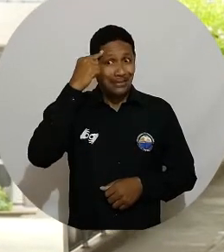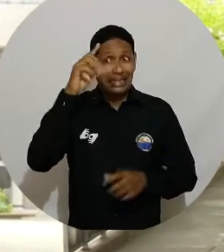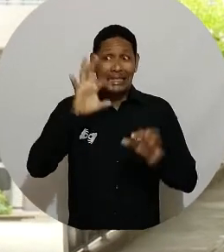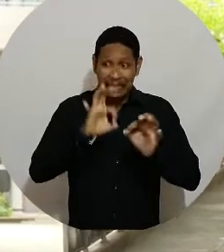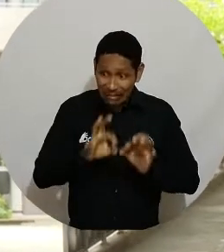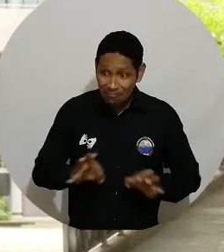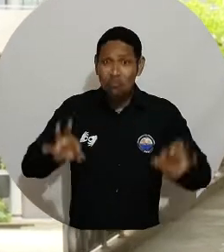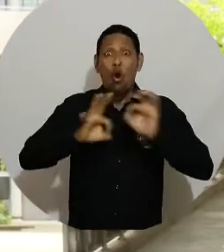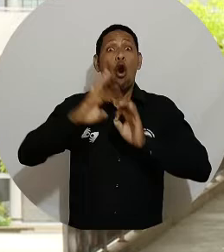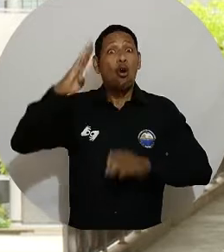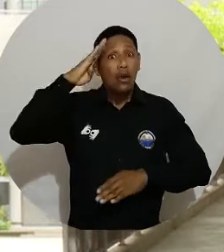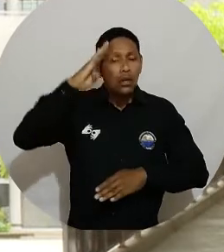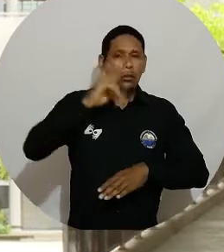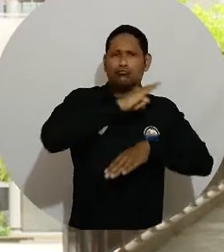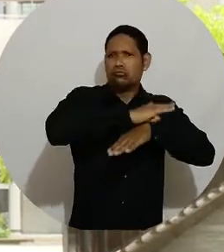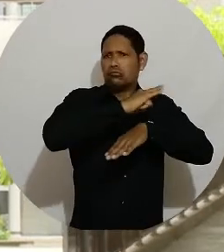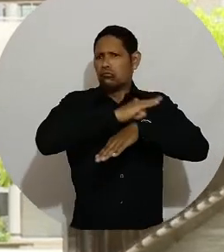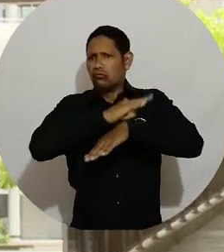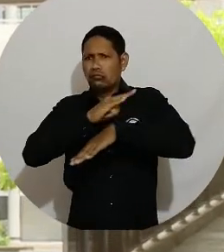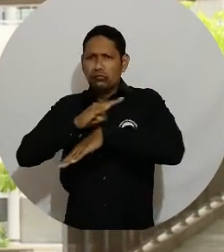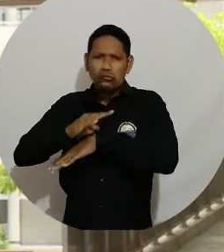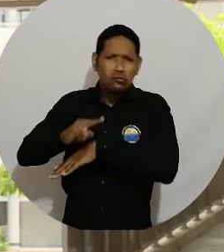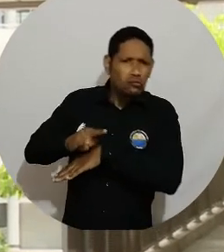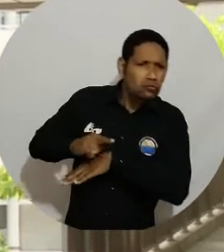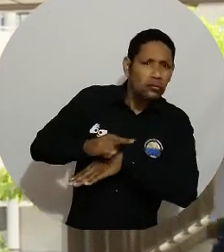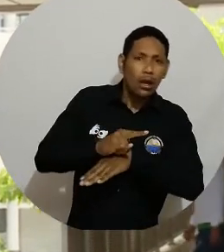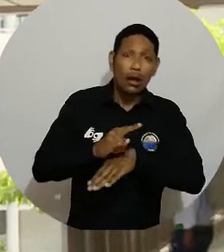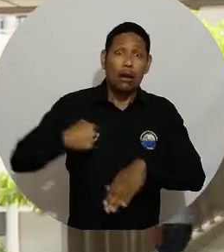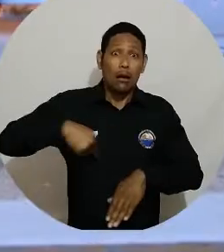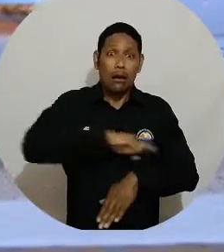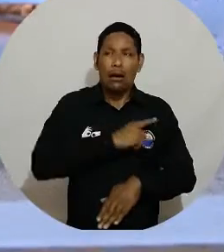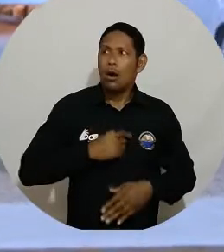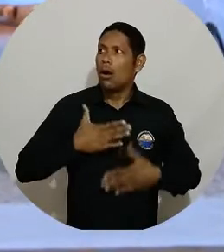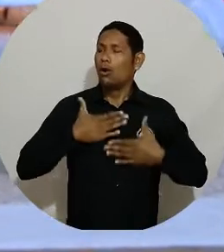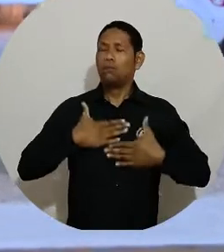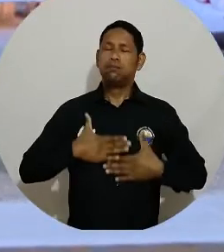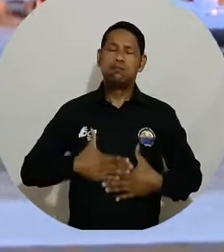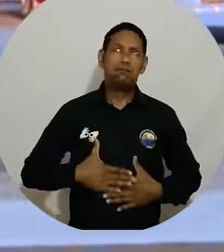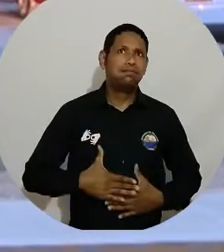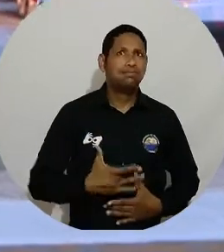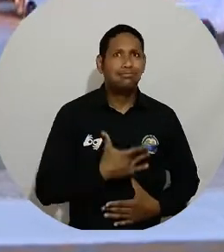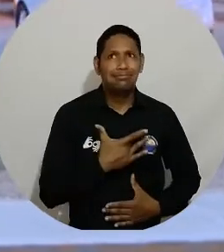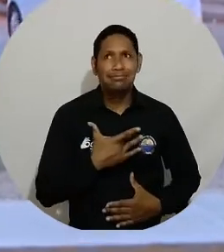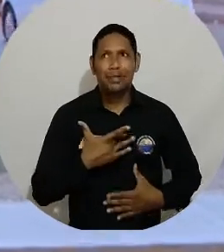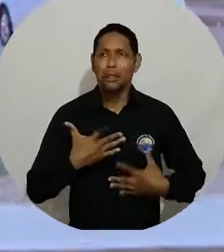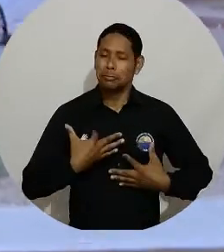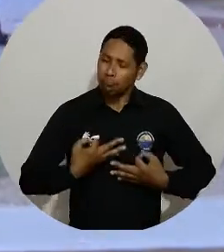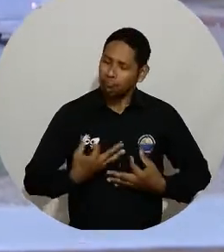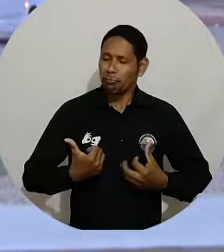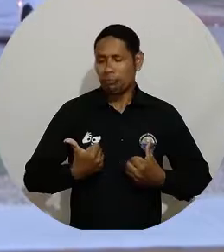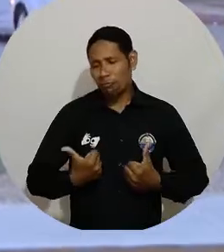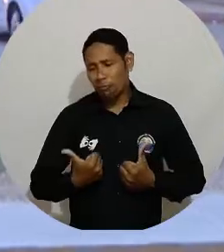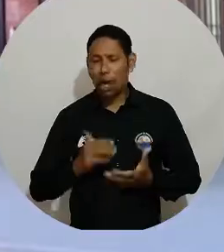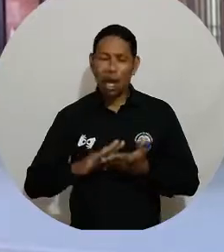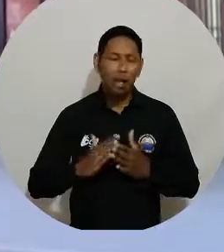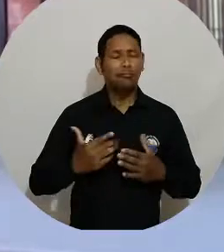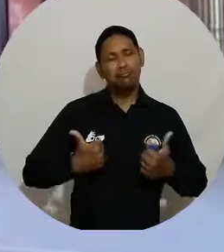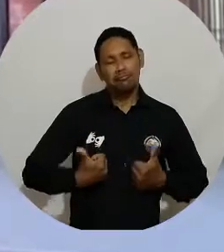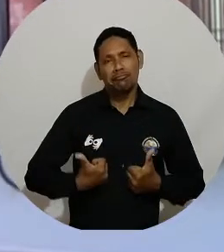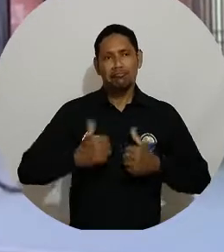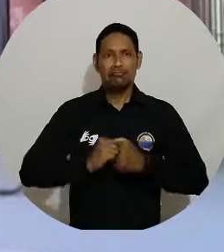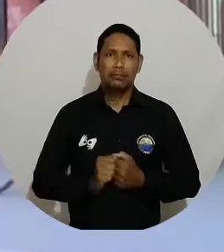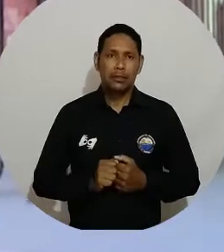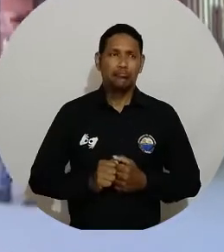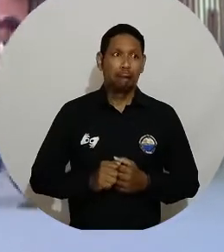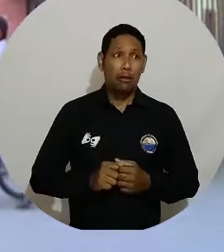la presencia policial es demasiado importante para que podamos tener esa seguridad, para que podamos sentirnos unos ciudadanos seguros